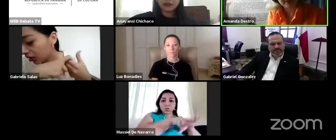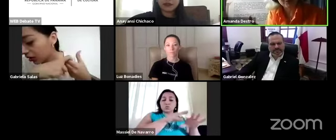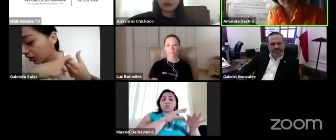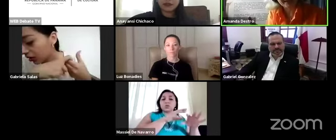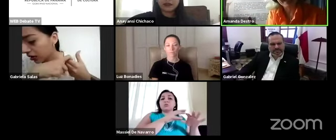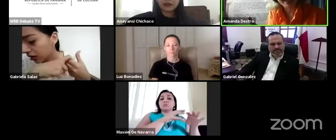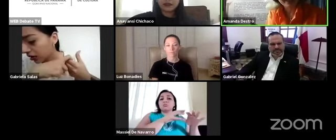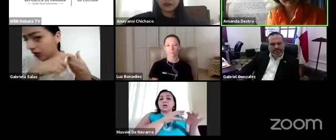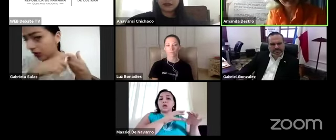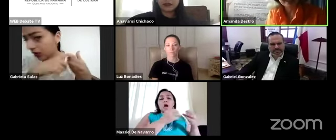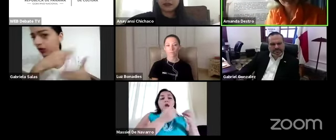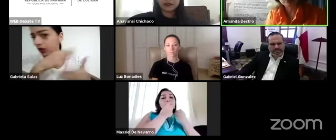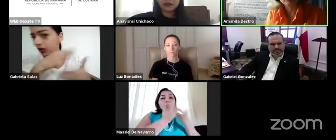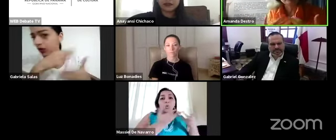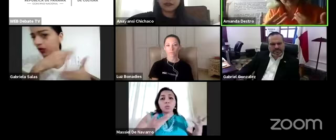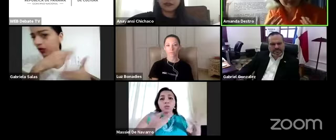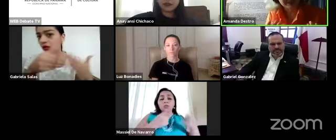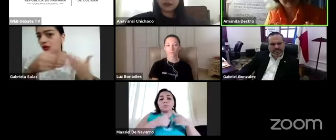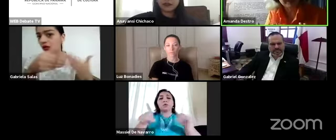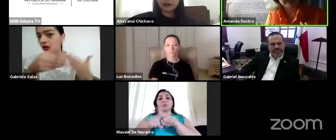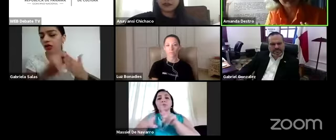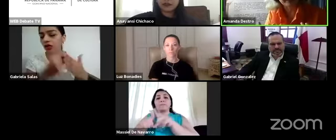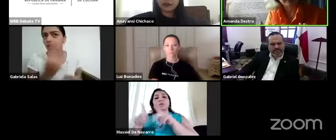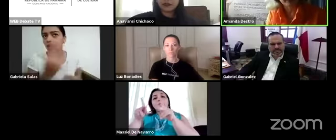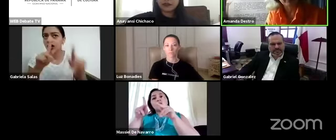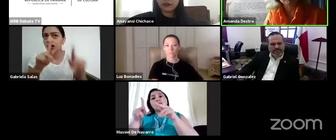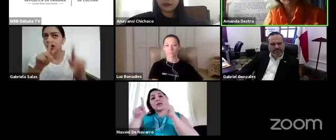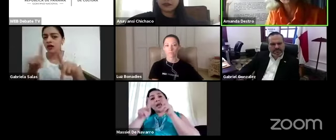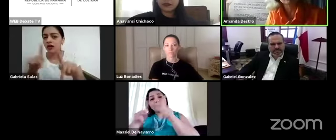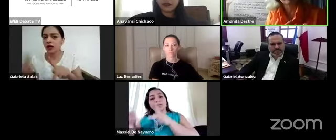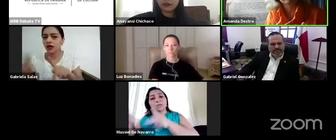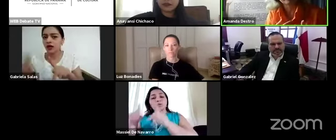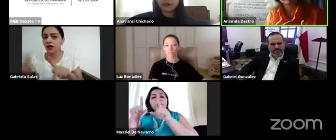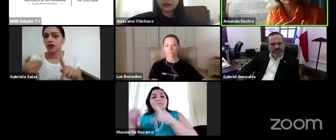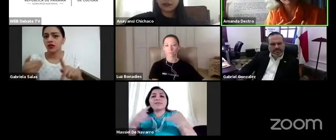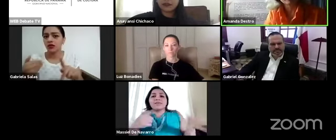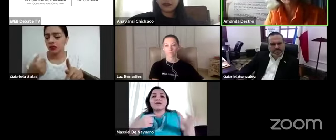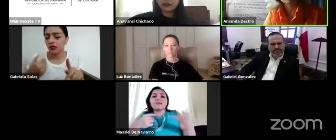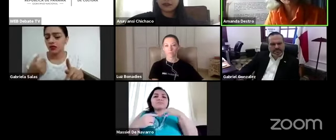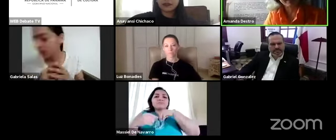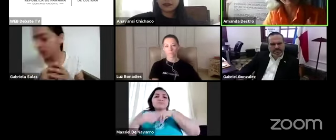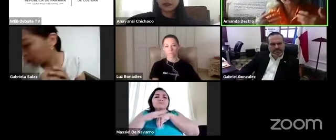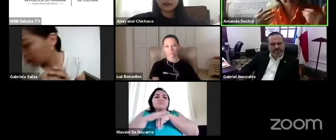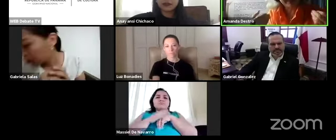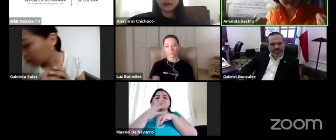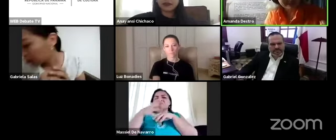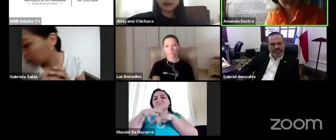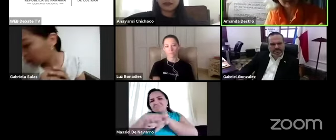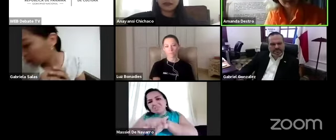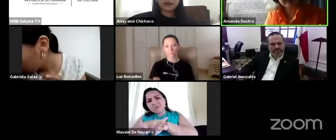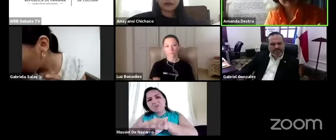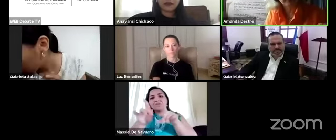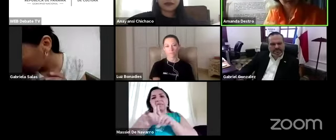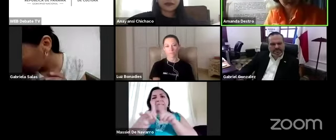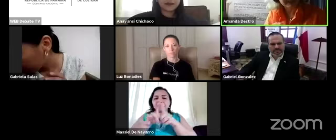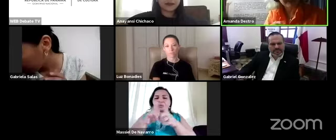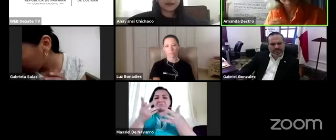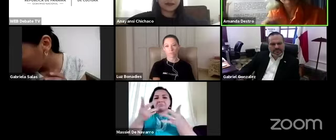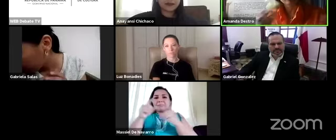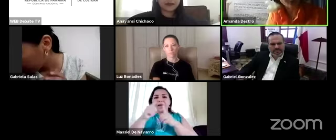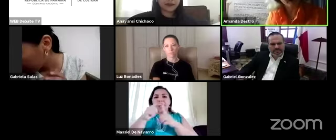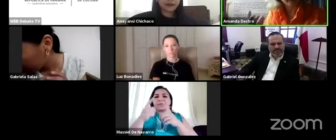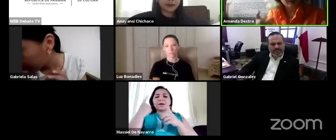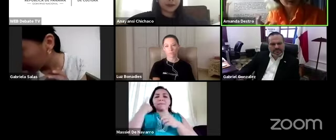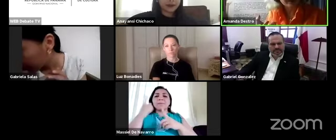persona tiene su especificidad, cada persona tiene sus expectativas diferentes